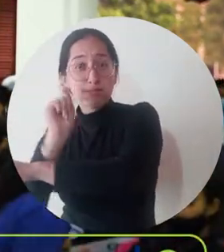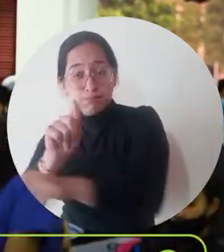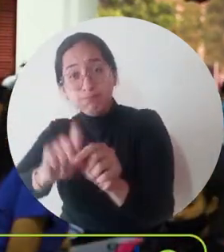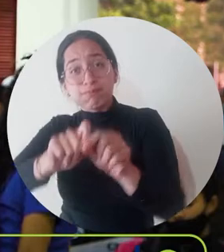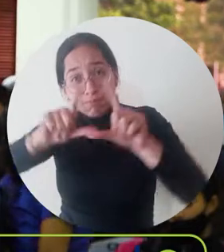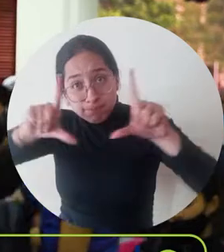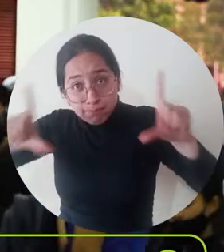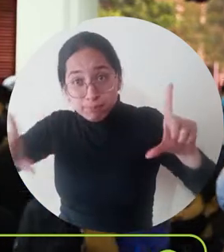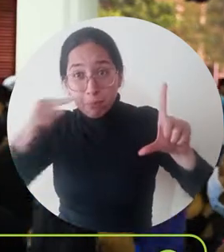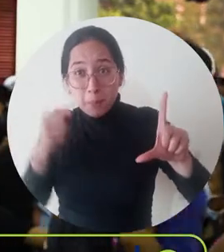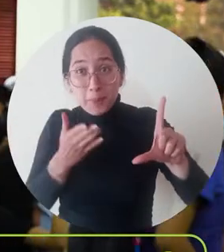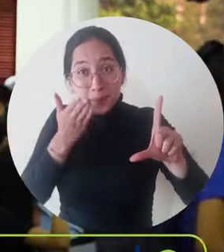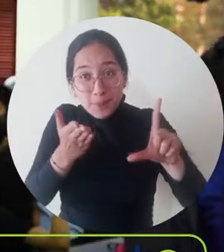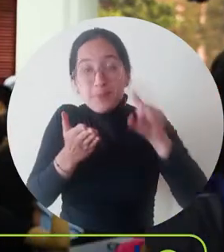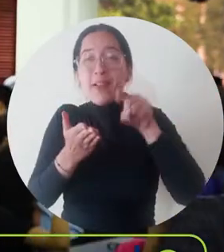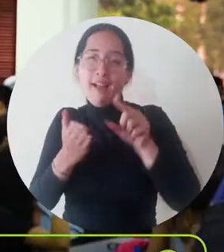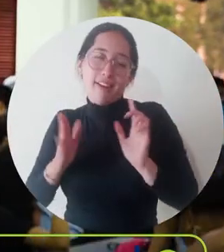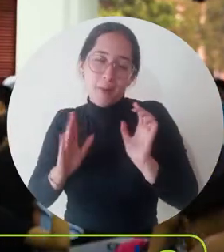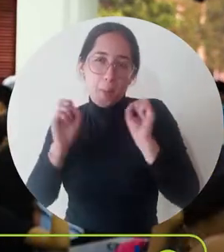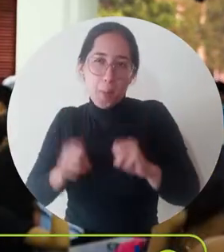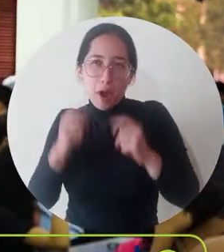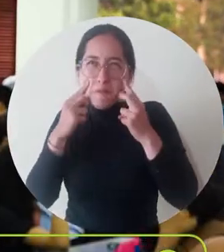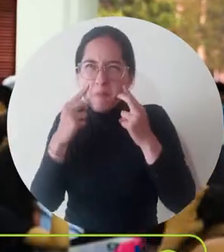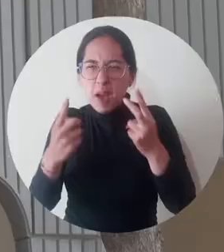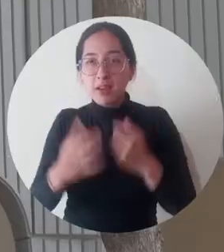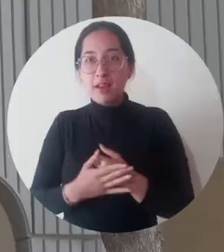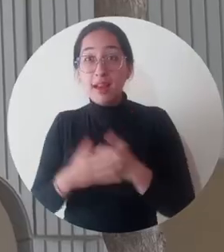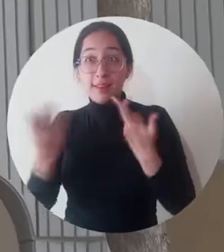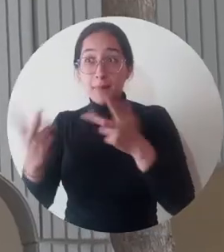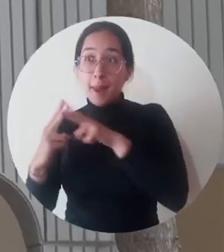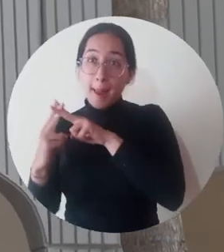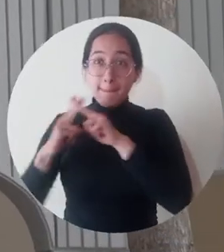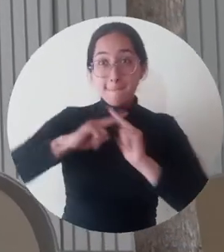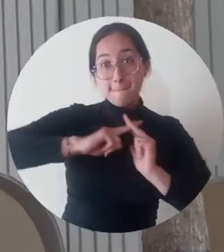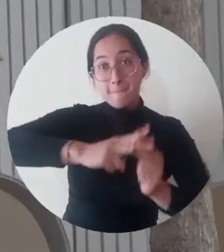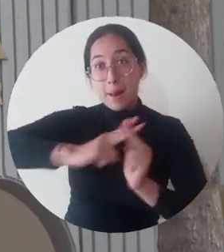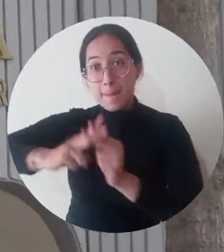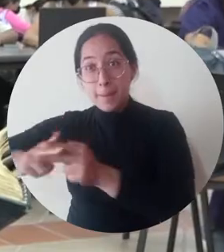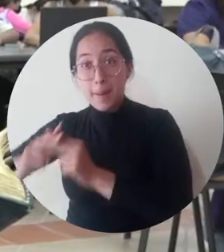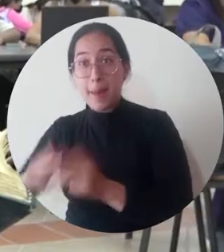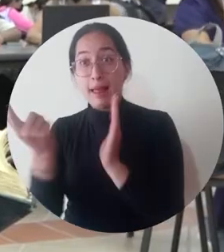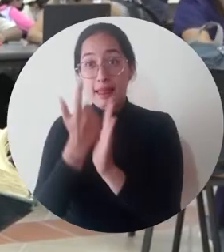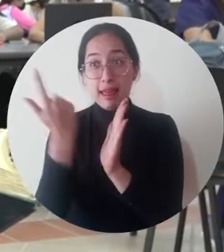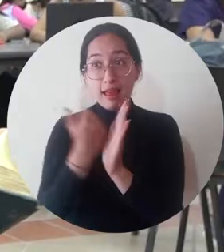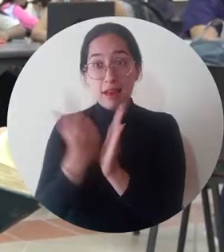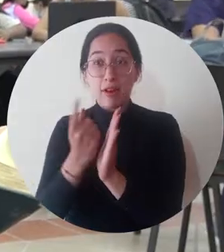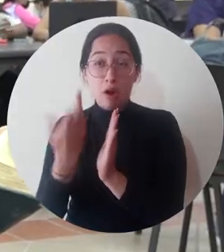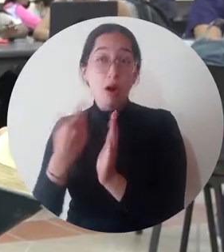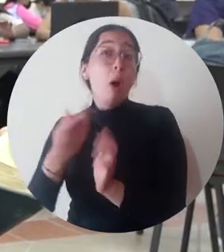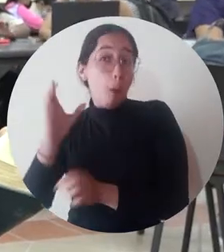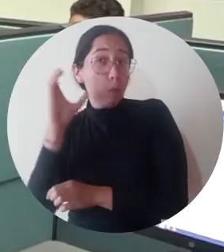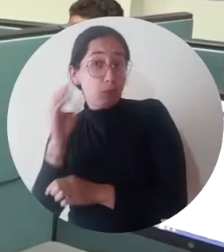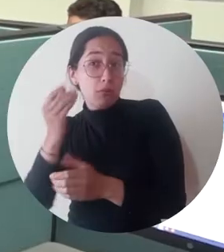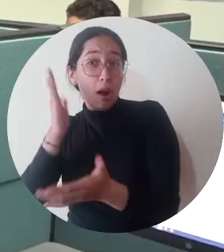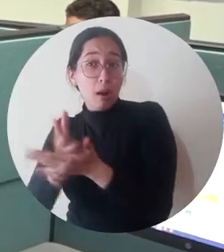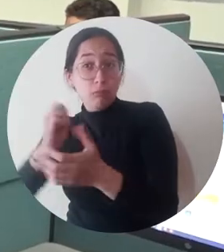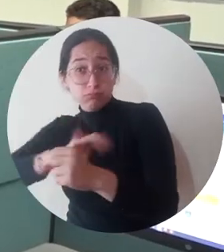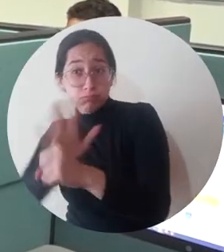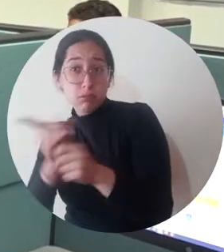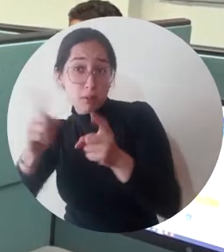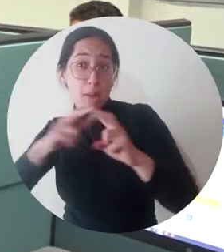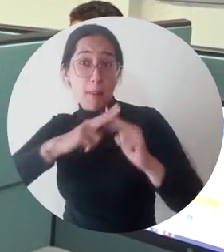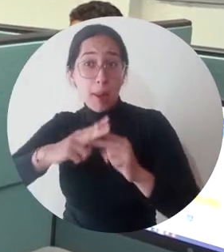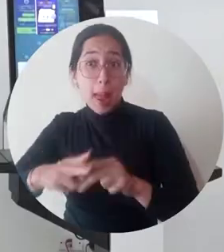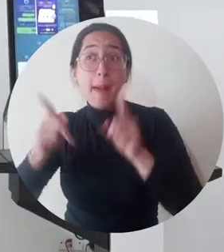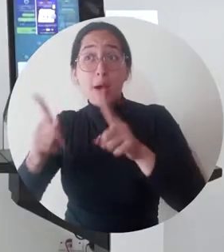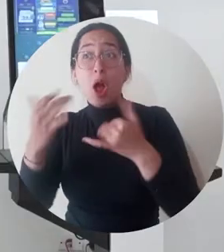sitio web biblioteca.unimandalena.edu.co El préstamo de libros físicos, que se mantuvo activo durante la pandemia, ahora también